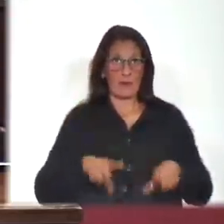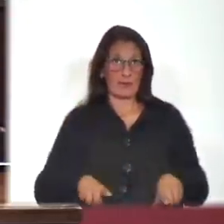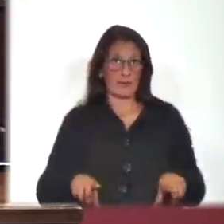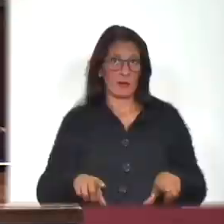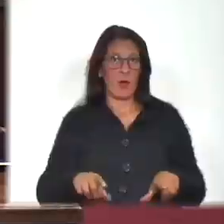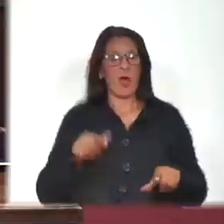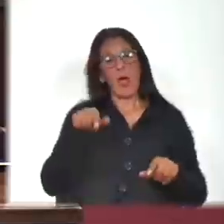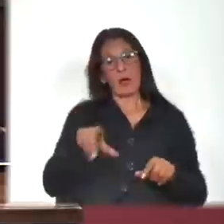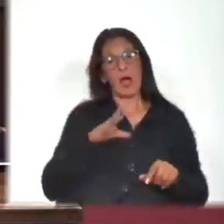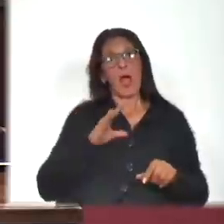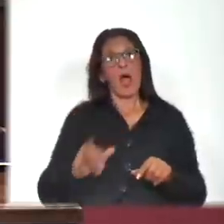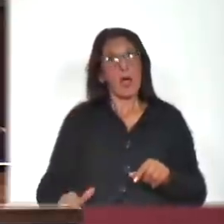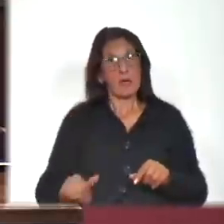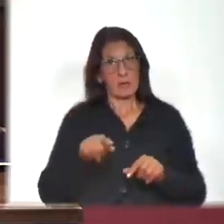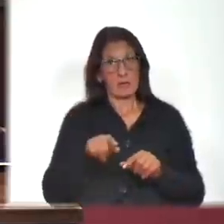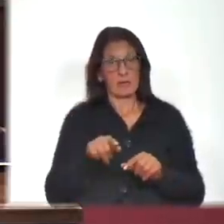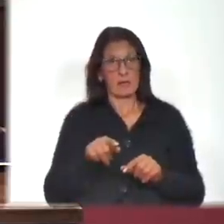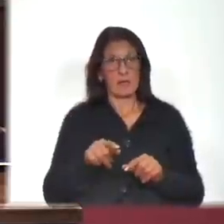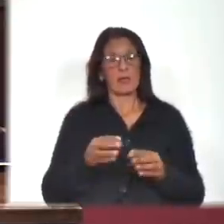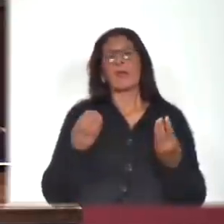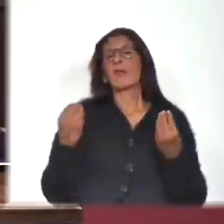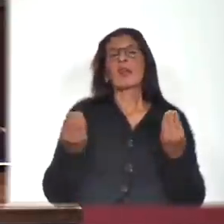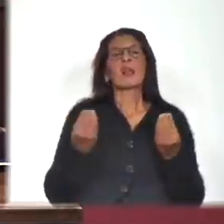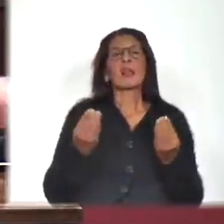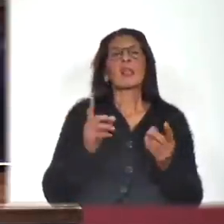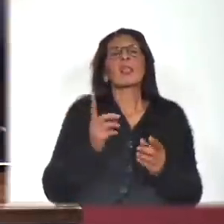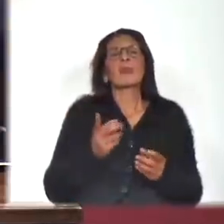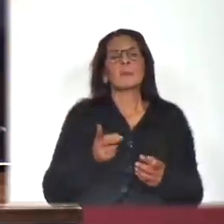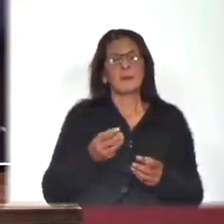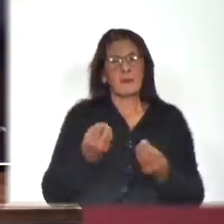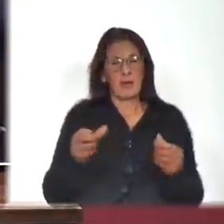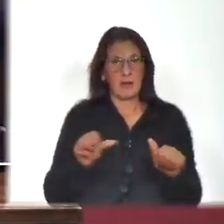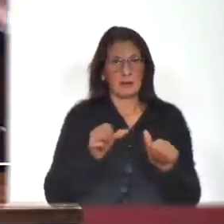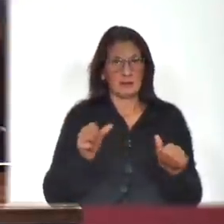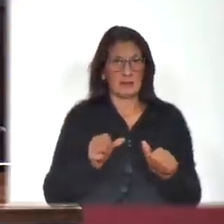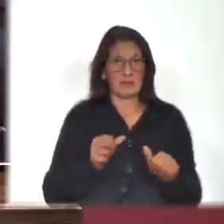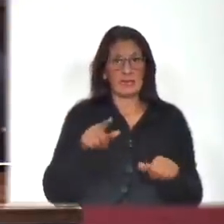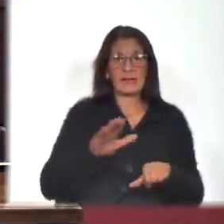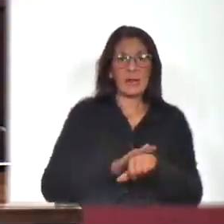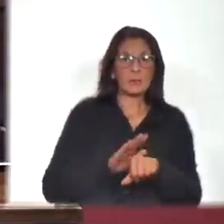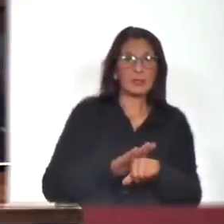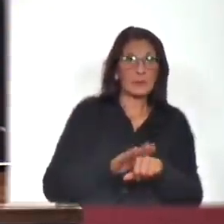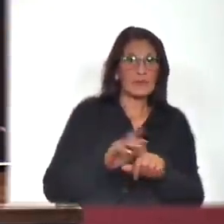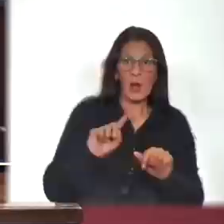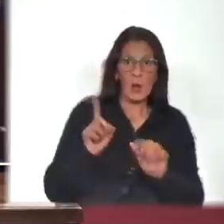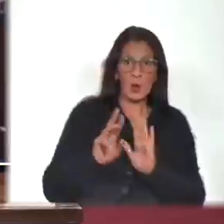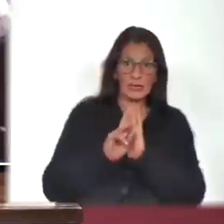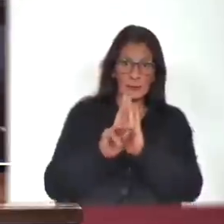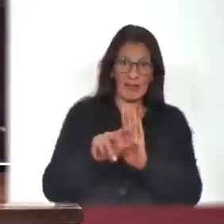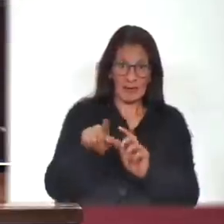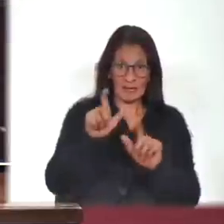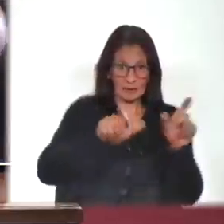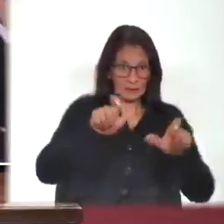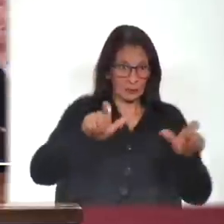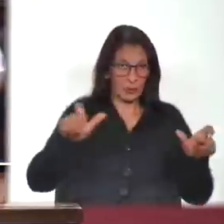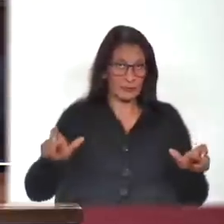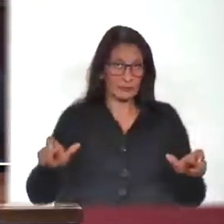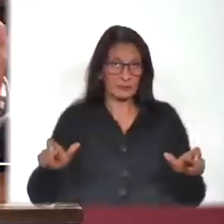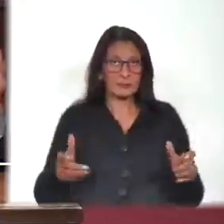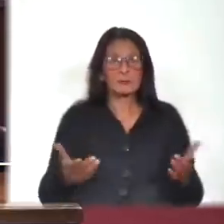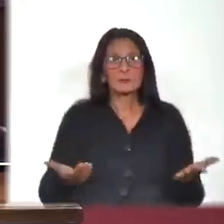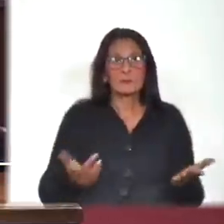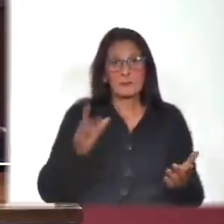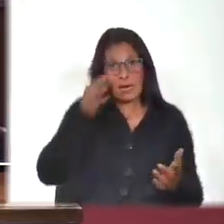pero existe a toda esta situación. ¿Qué debería hacerse? Es decir, estas garantías no amparan a esta persona. Como bien se señalaba recién desde los